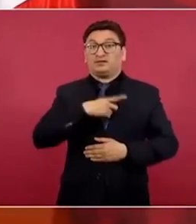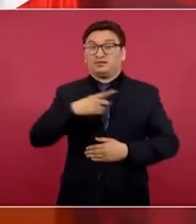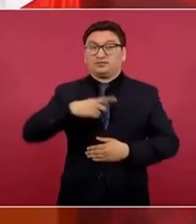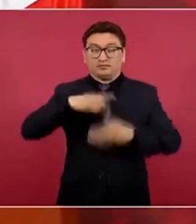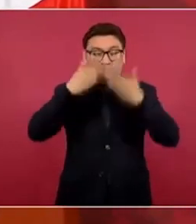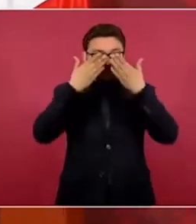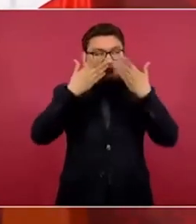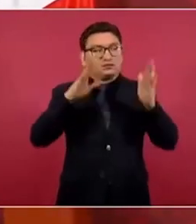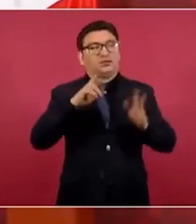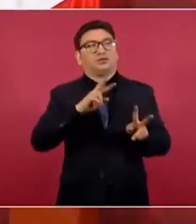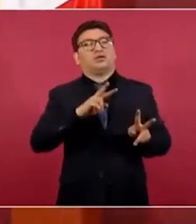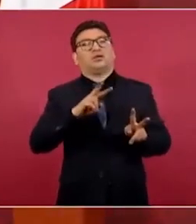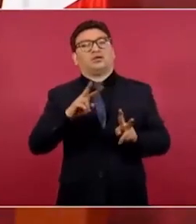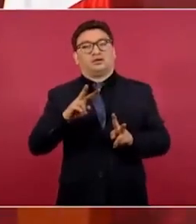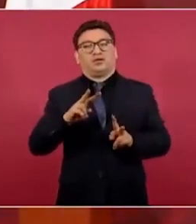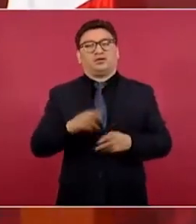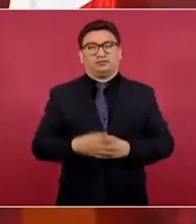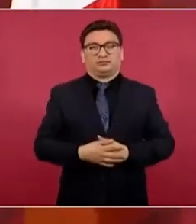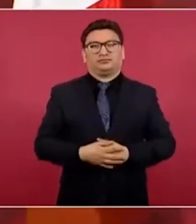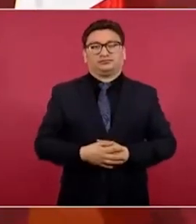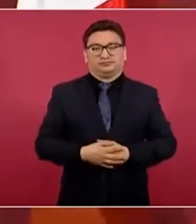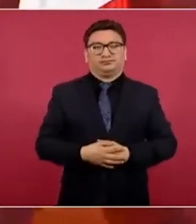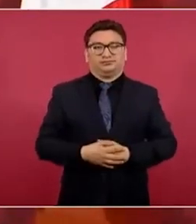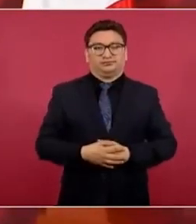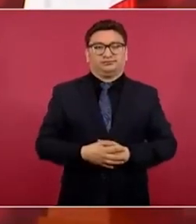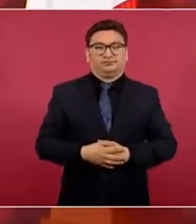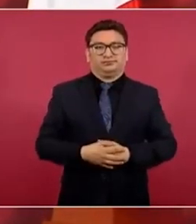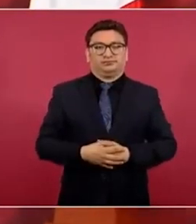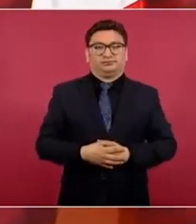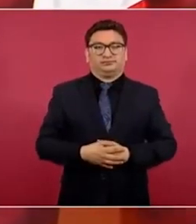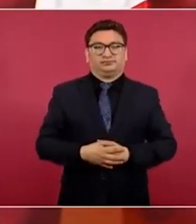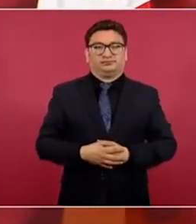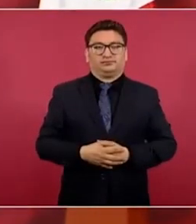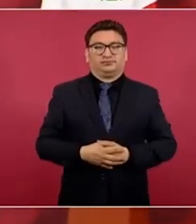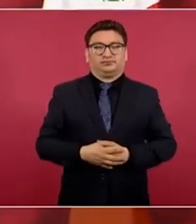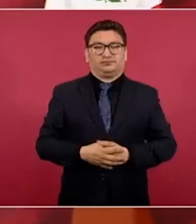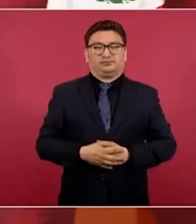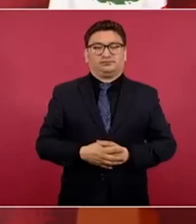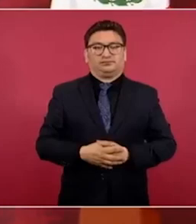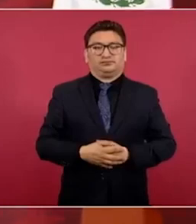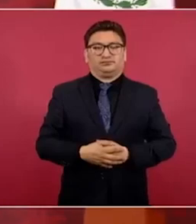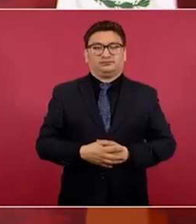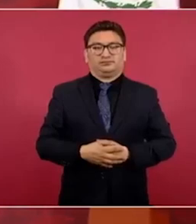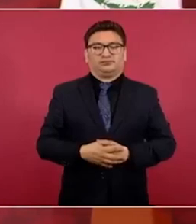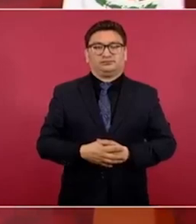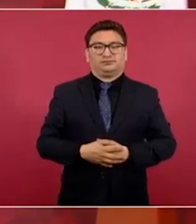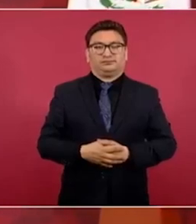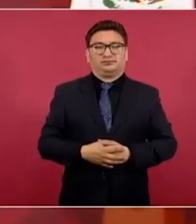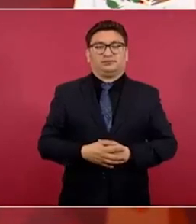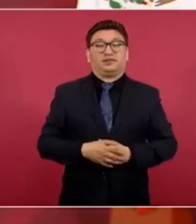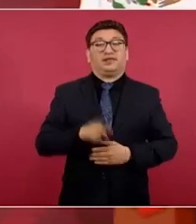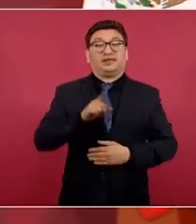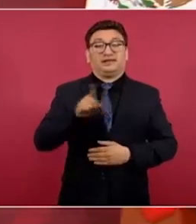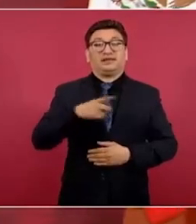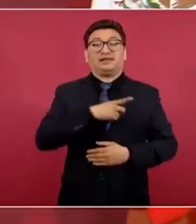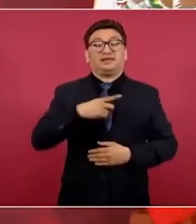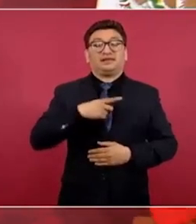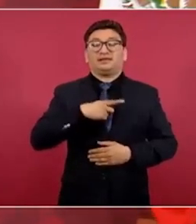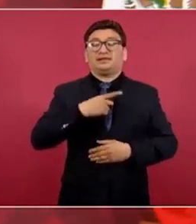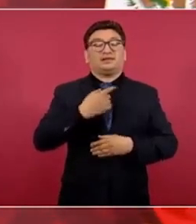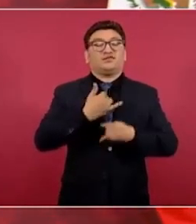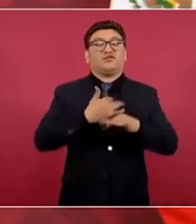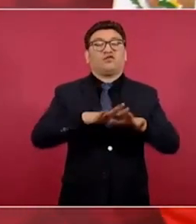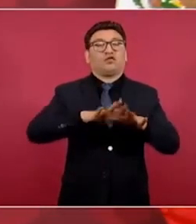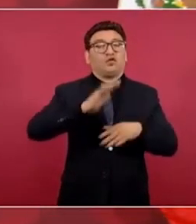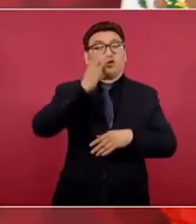conocer, informarse,